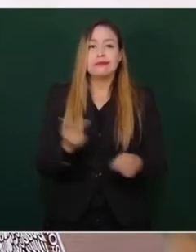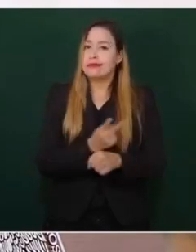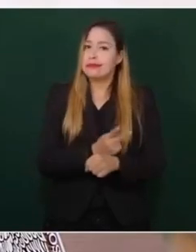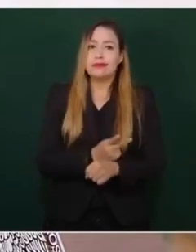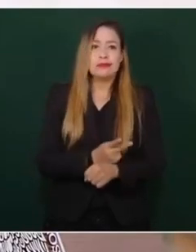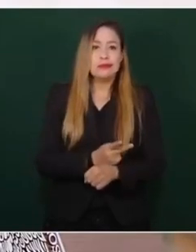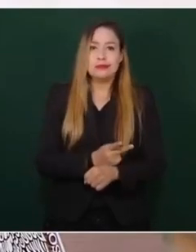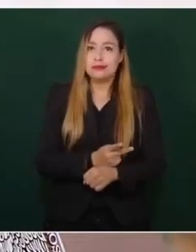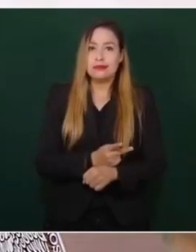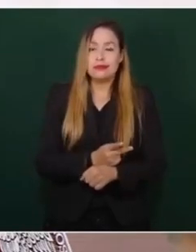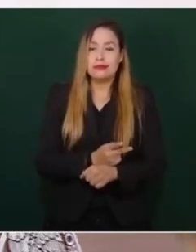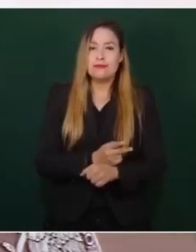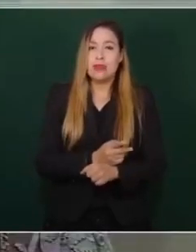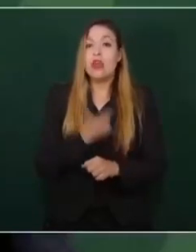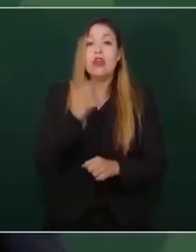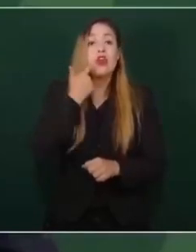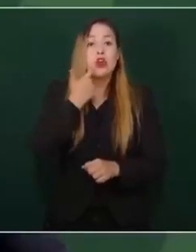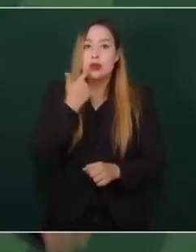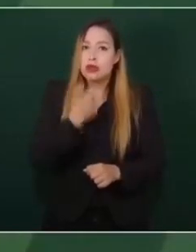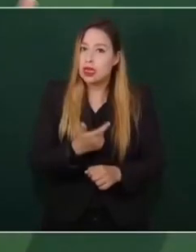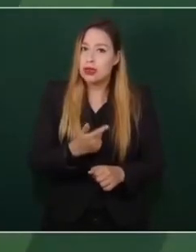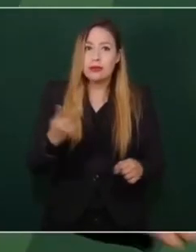y es un llamado a que